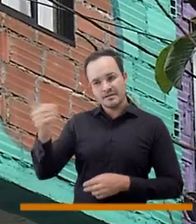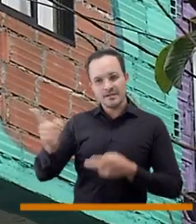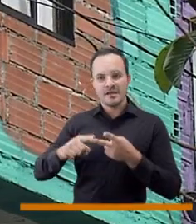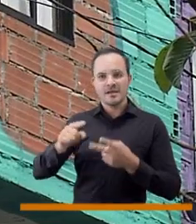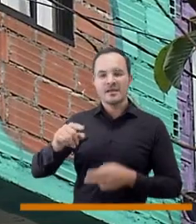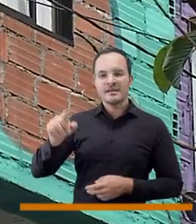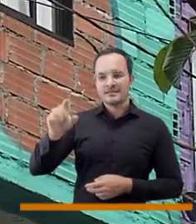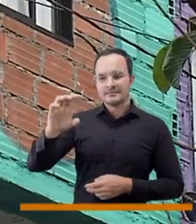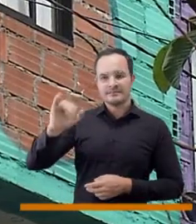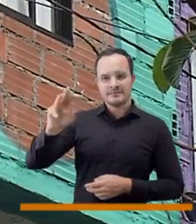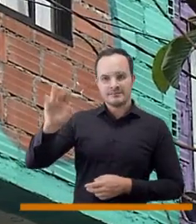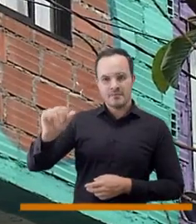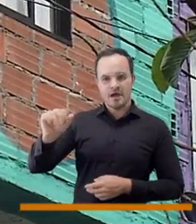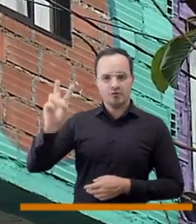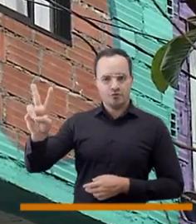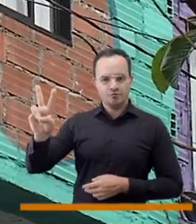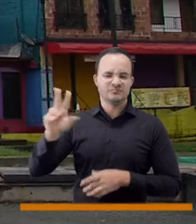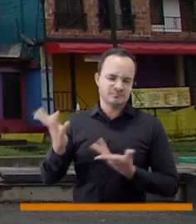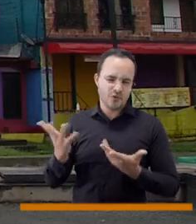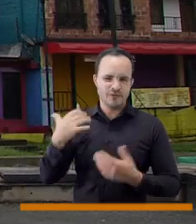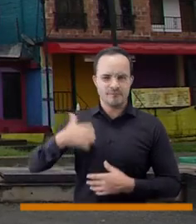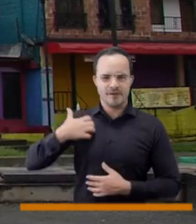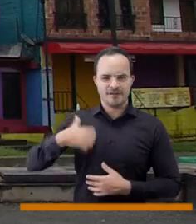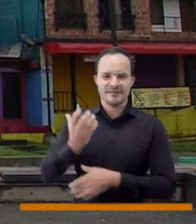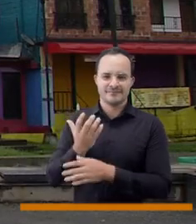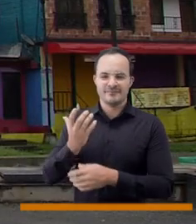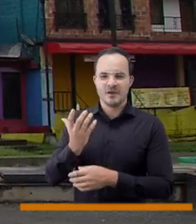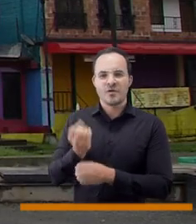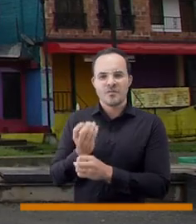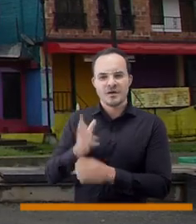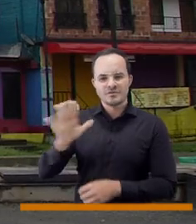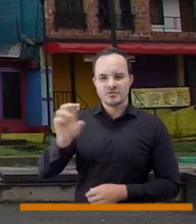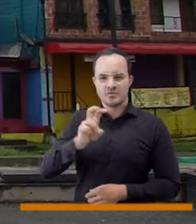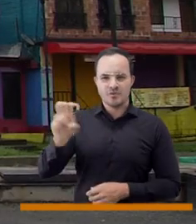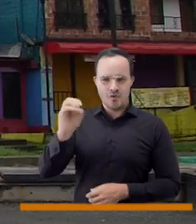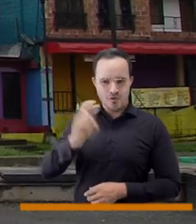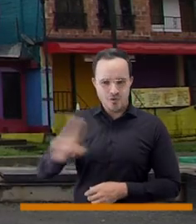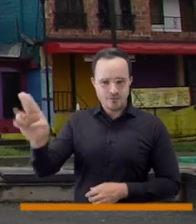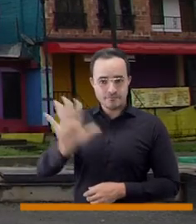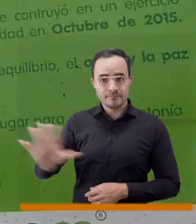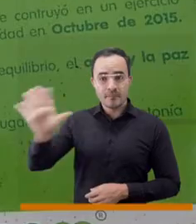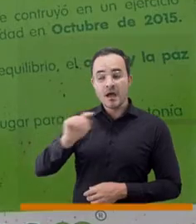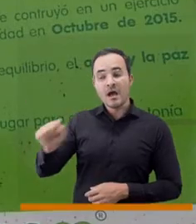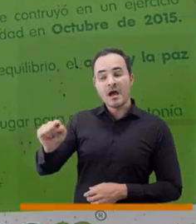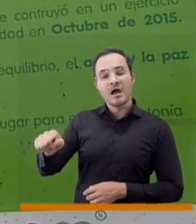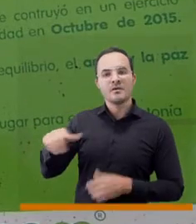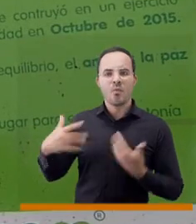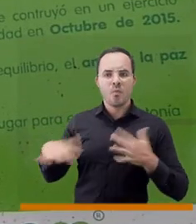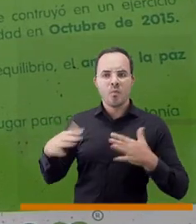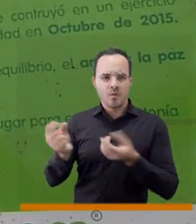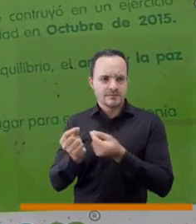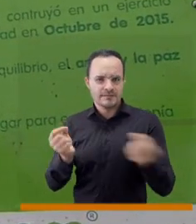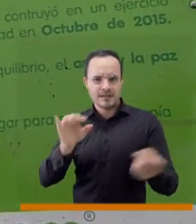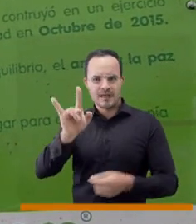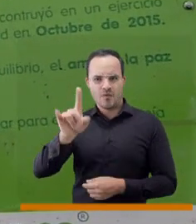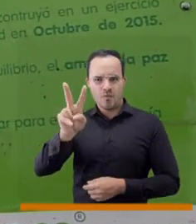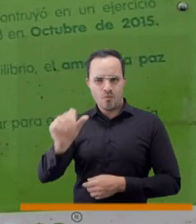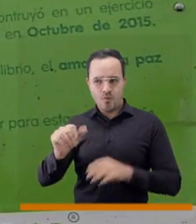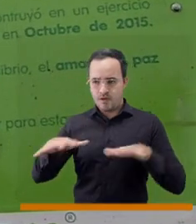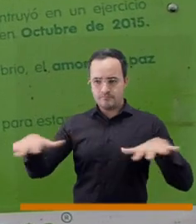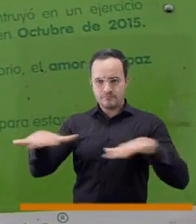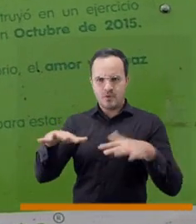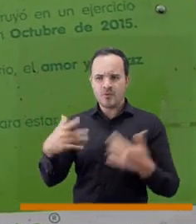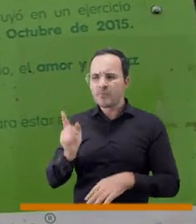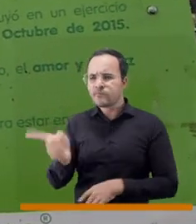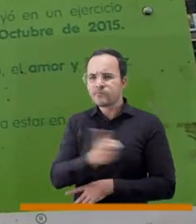la Cima II en Manrique, comuna nororiental, acá junto a la UBA de la Armonía, que beneficia a cerca de 40